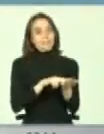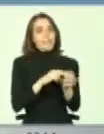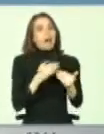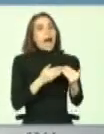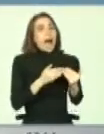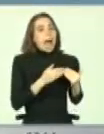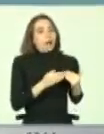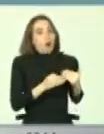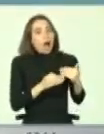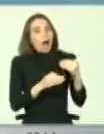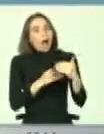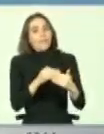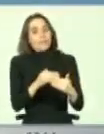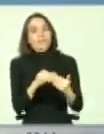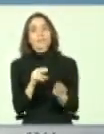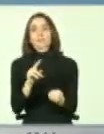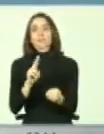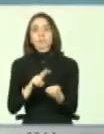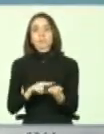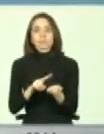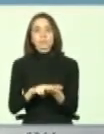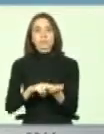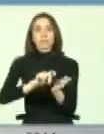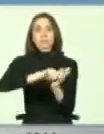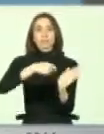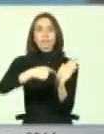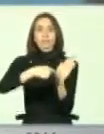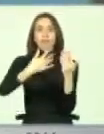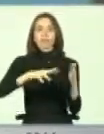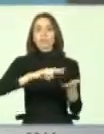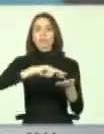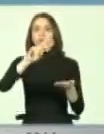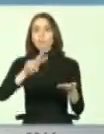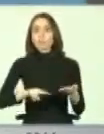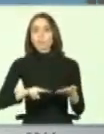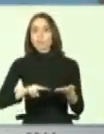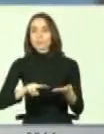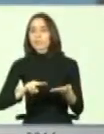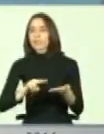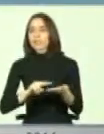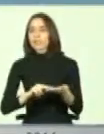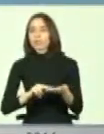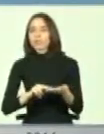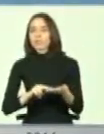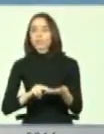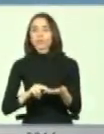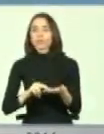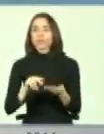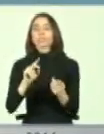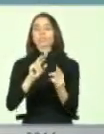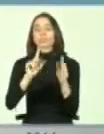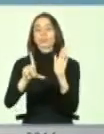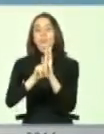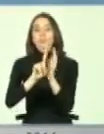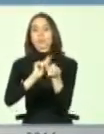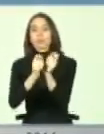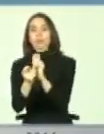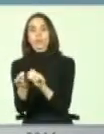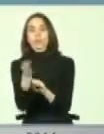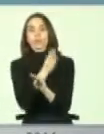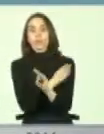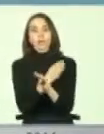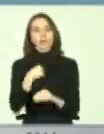avanzado, es bien es cierto que firmamos la convención, si bien es cierto que hicimos una ley que modificó las anteriores,